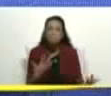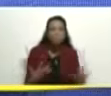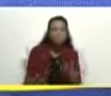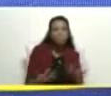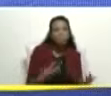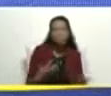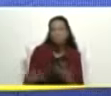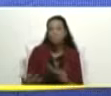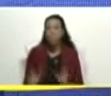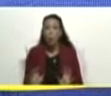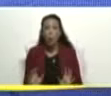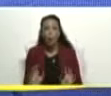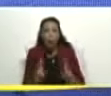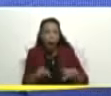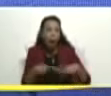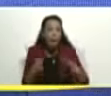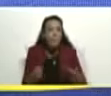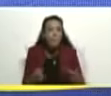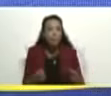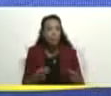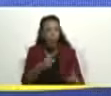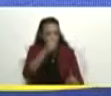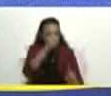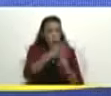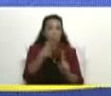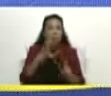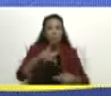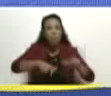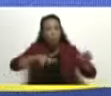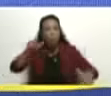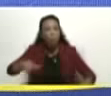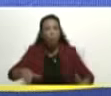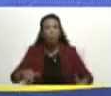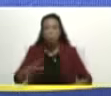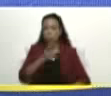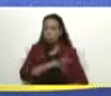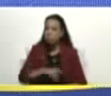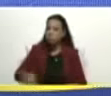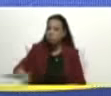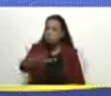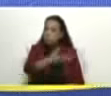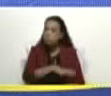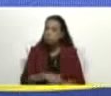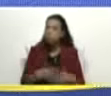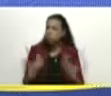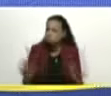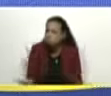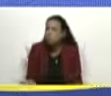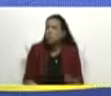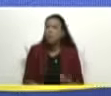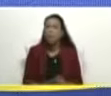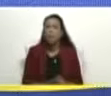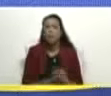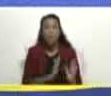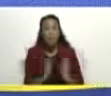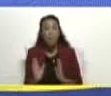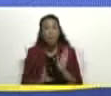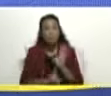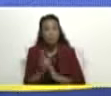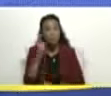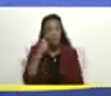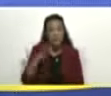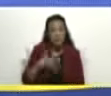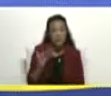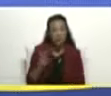impacto en la vida social de nuestro pueblo, de los planes en desarrollo.